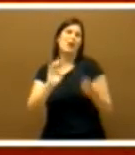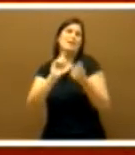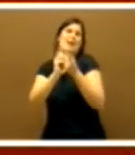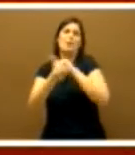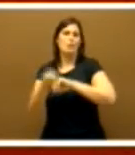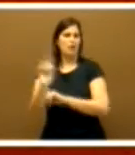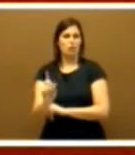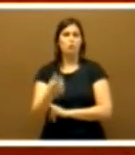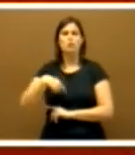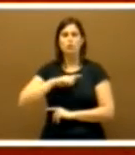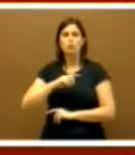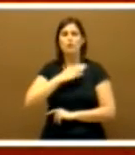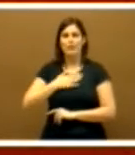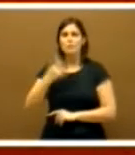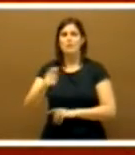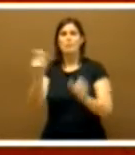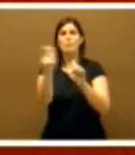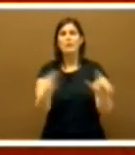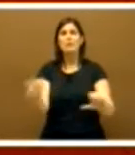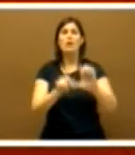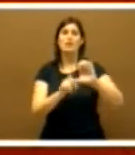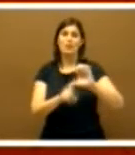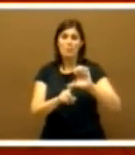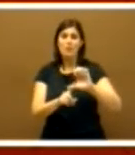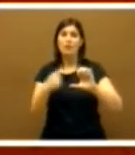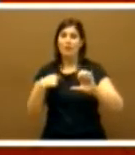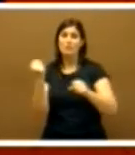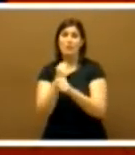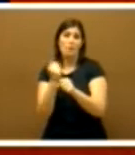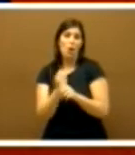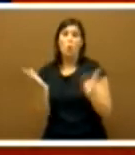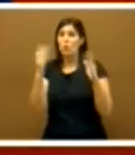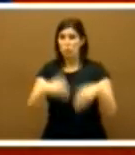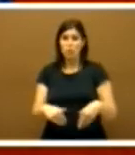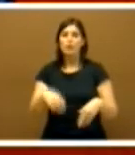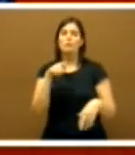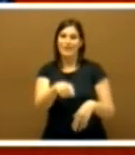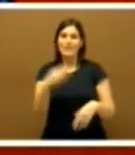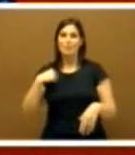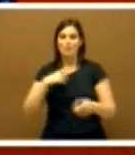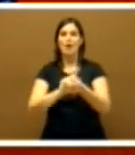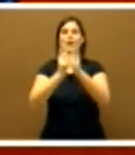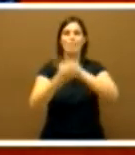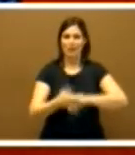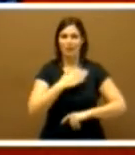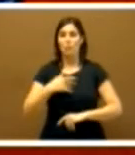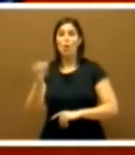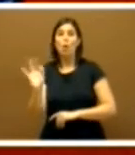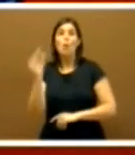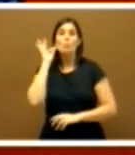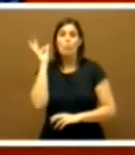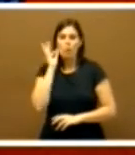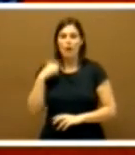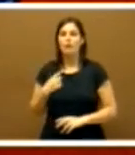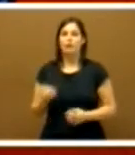cambiar las historias de ese extremeño que ha perdido su puesto de trabajo, de esa mujer que se levanta temprano y no llega a fin de